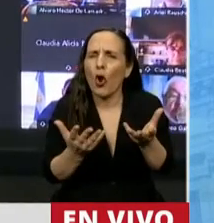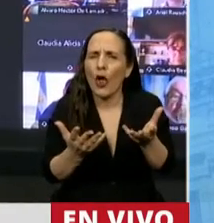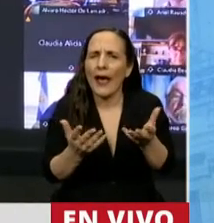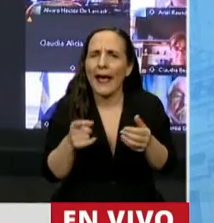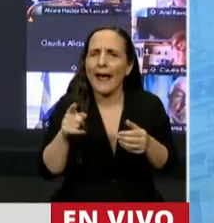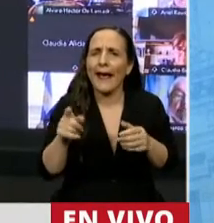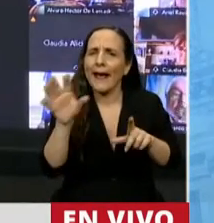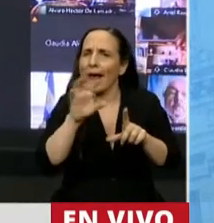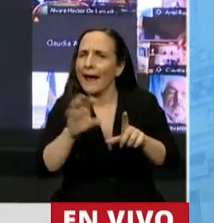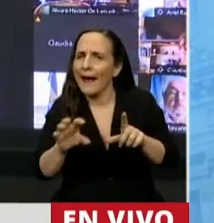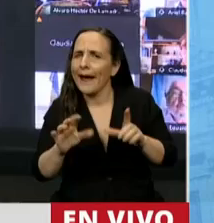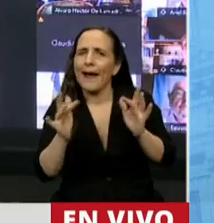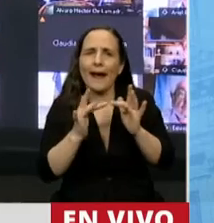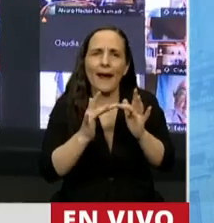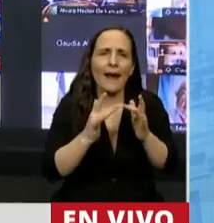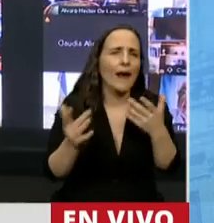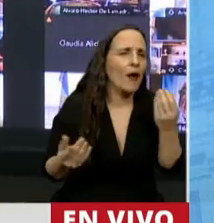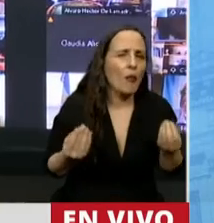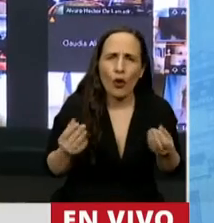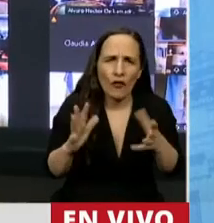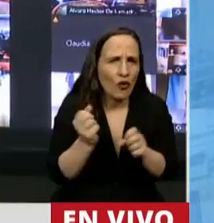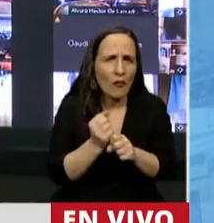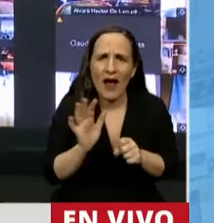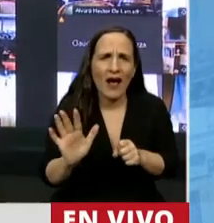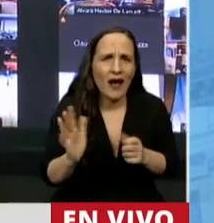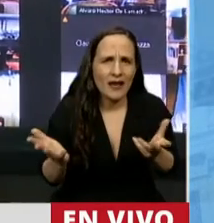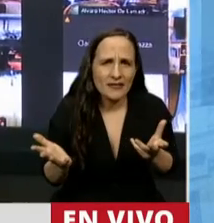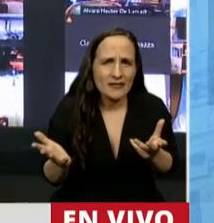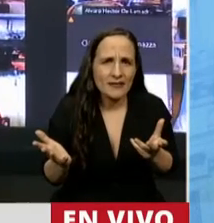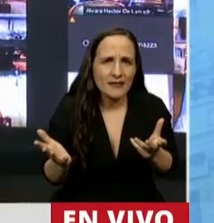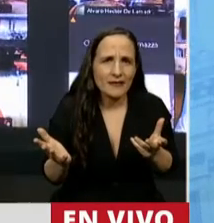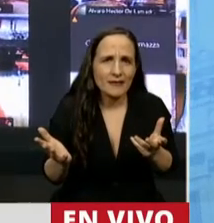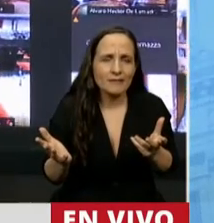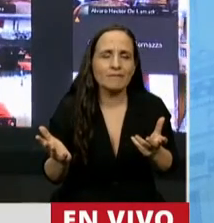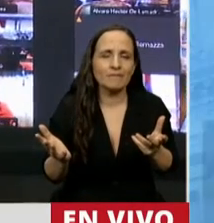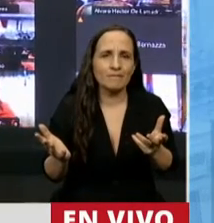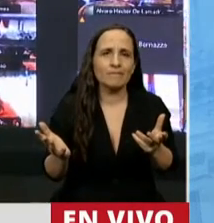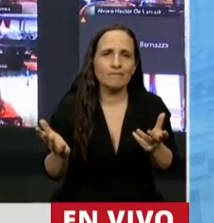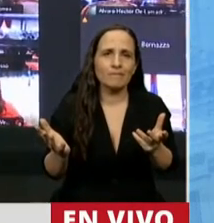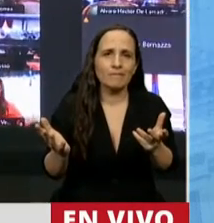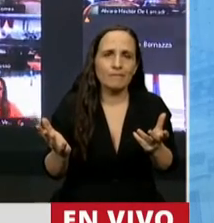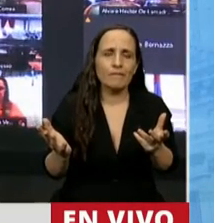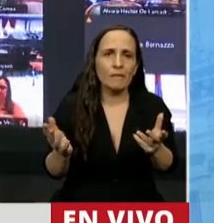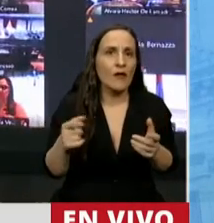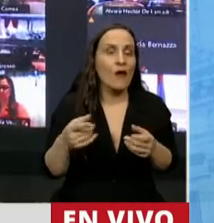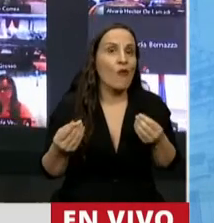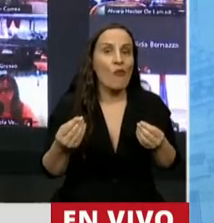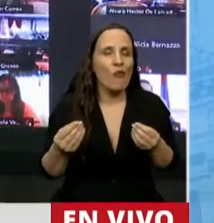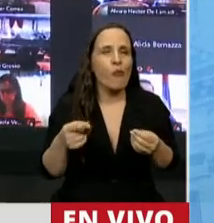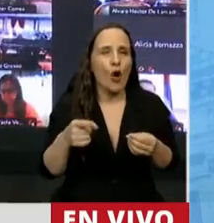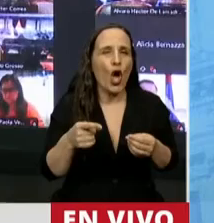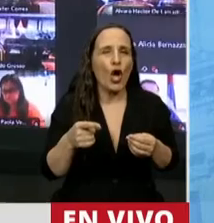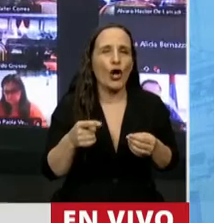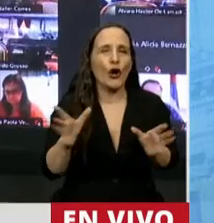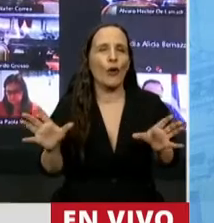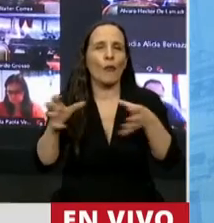bajo este régimen de trabajo, obedece pura y exclusivamente al capricho interesado